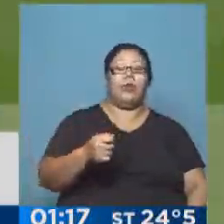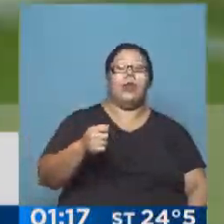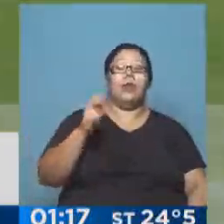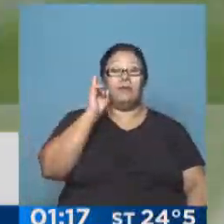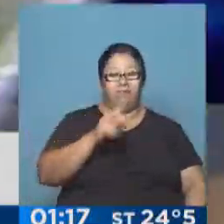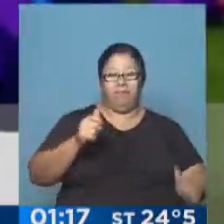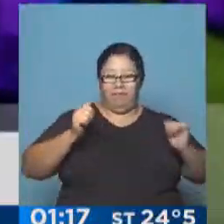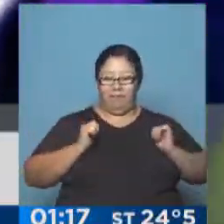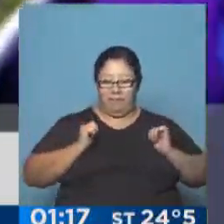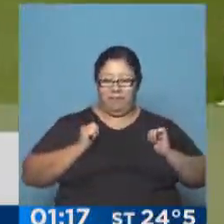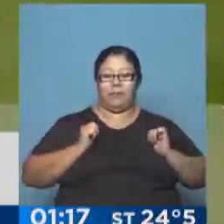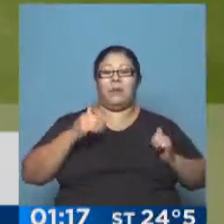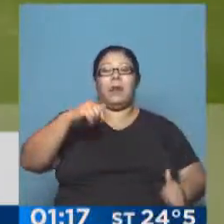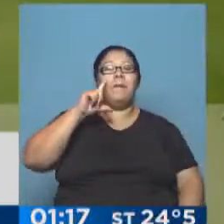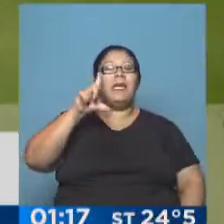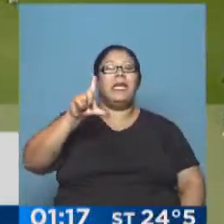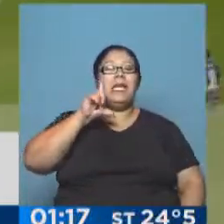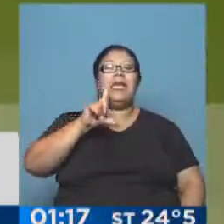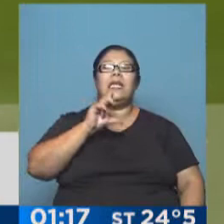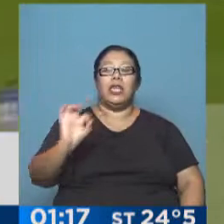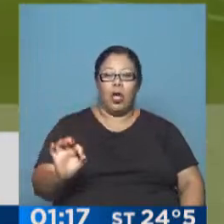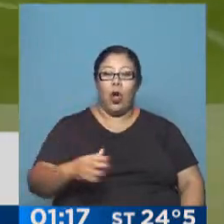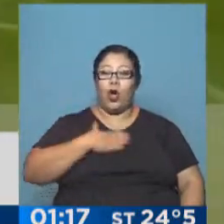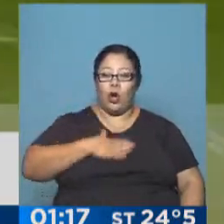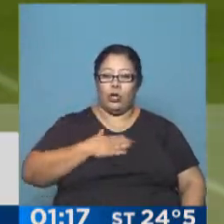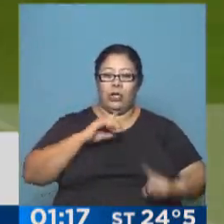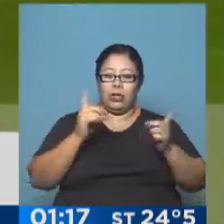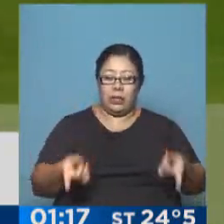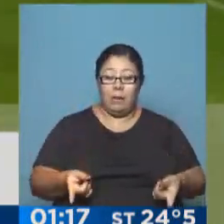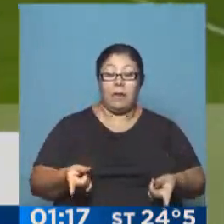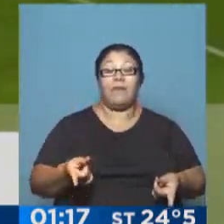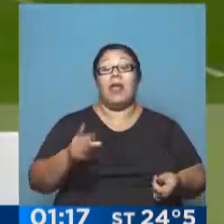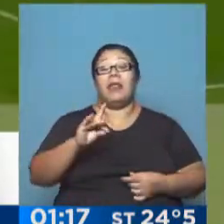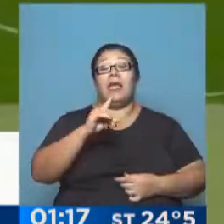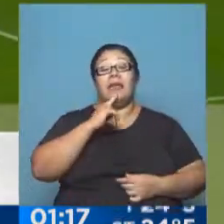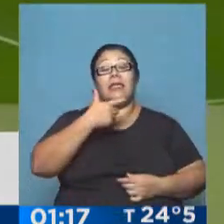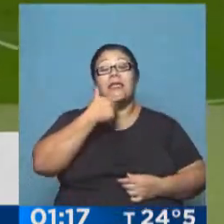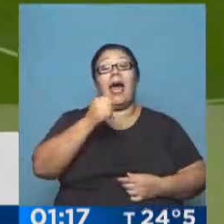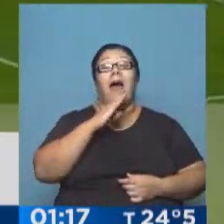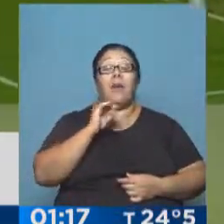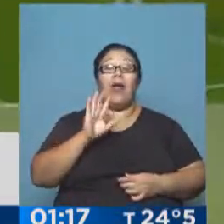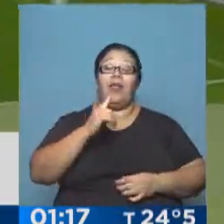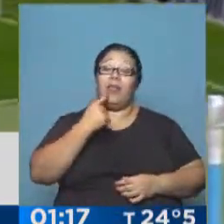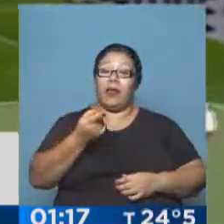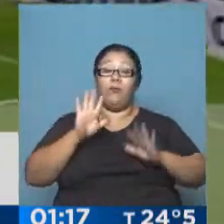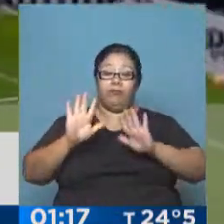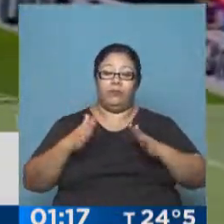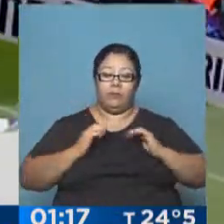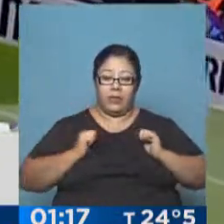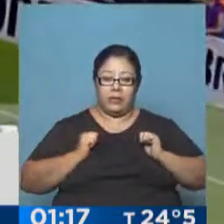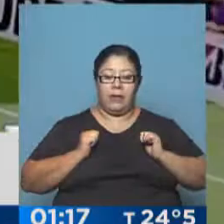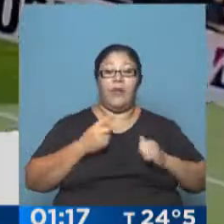y sufriendo por querer estar desde el arranque. Pero Facundo Saba decidió que esté entre los relevos. 2 a 0 ganaba la Academia.